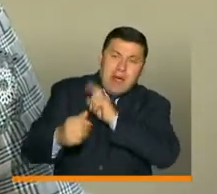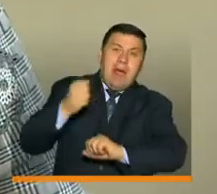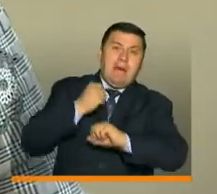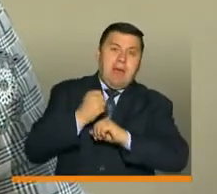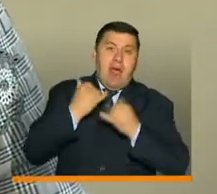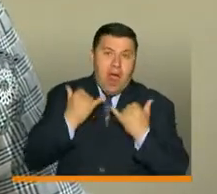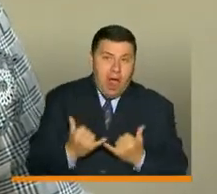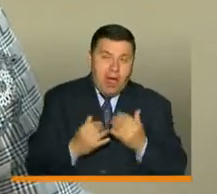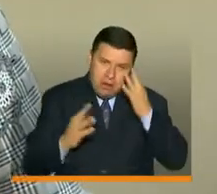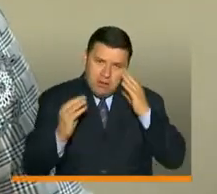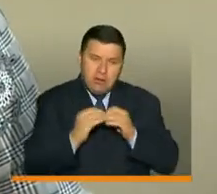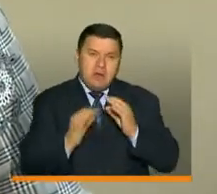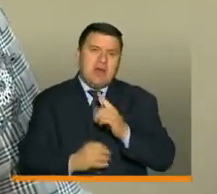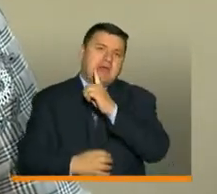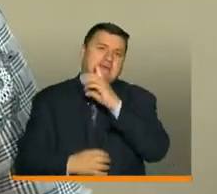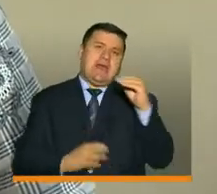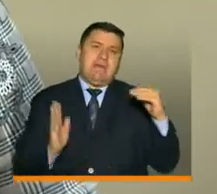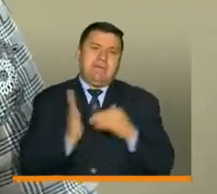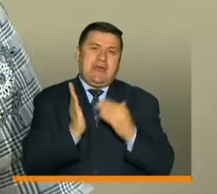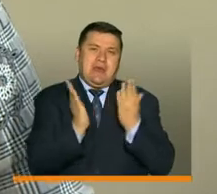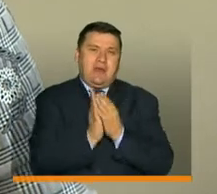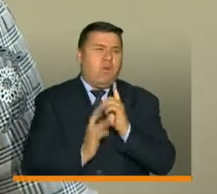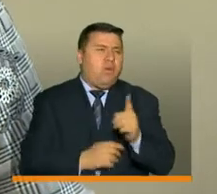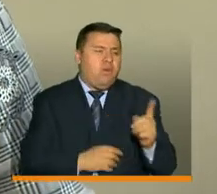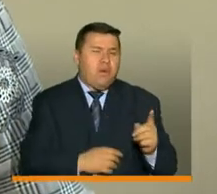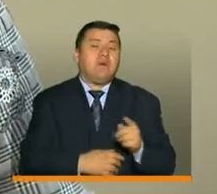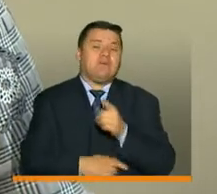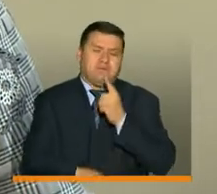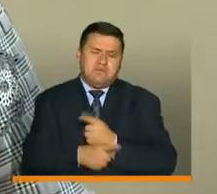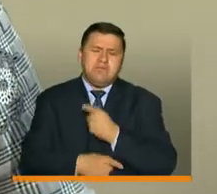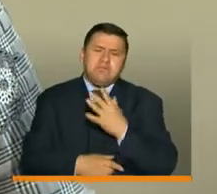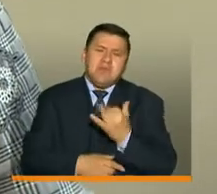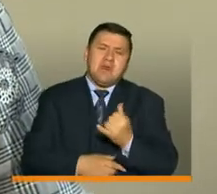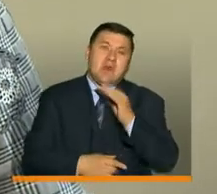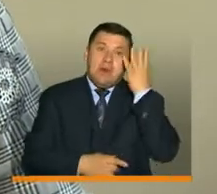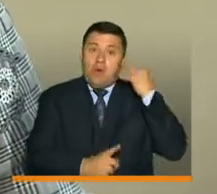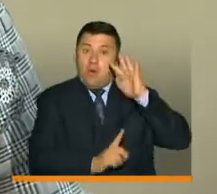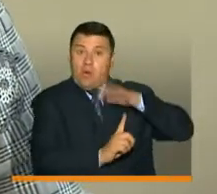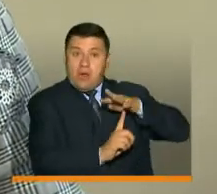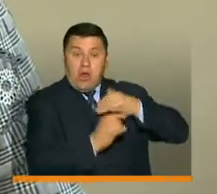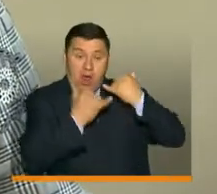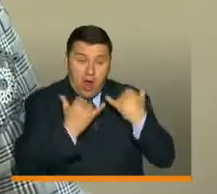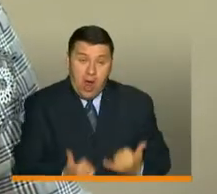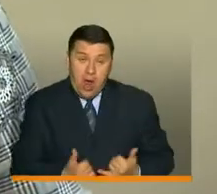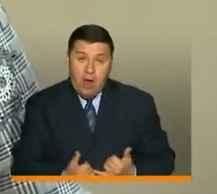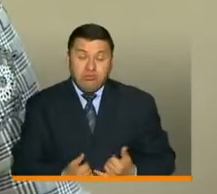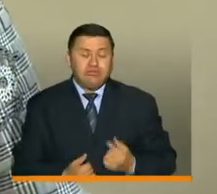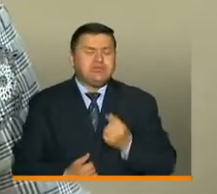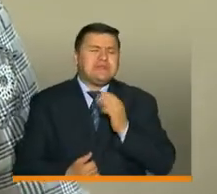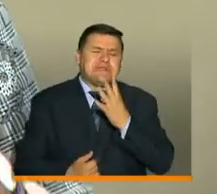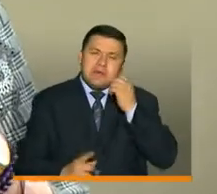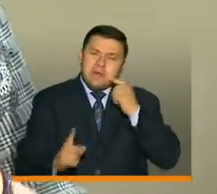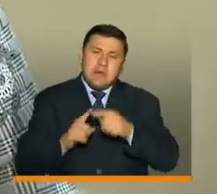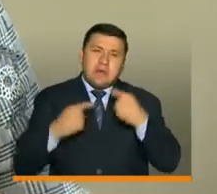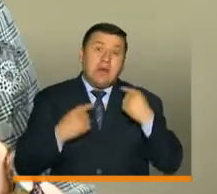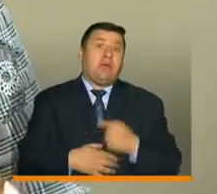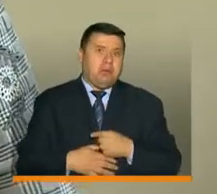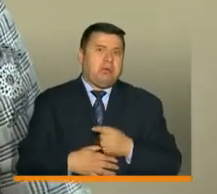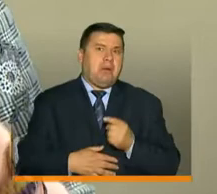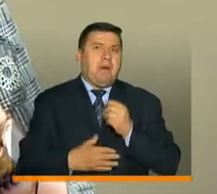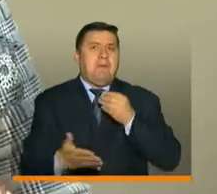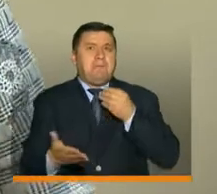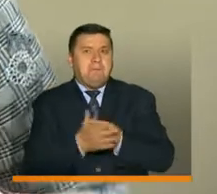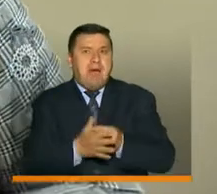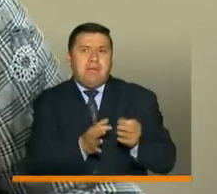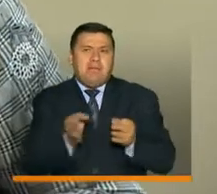llegando en este momento a 100 mil beneficiarios. Usted lo anunció hace cerca de cuatro meses, hoy ya llegamos a esa cifra. Recuerde que tienen beneficios en tasa,